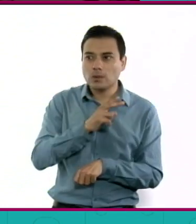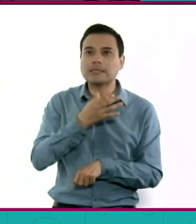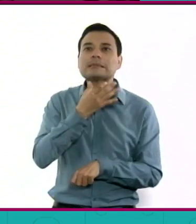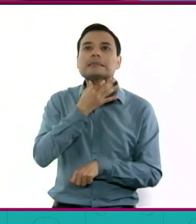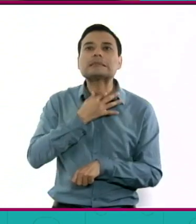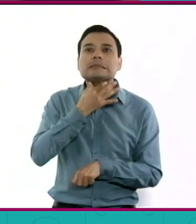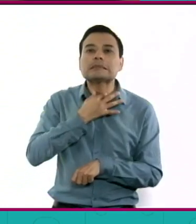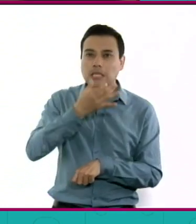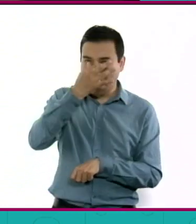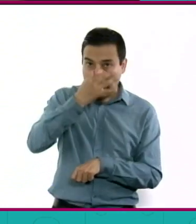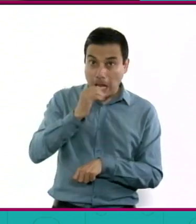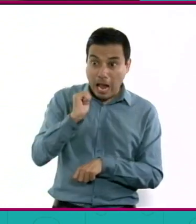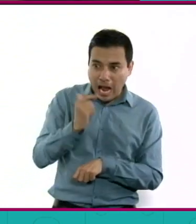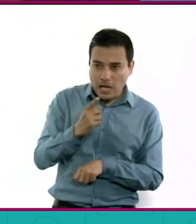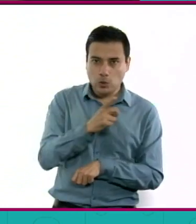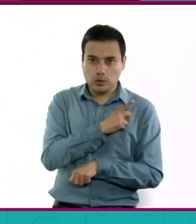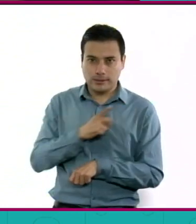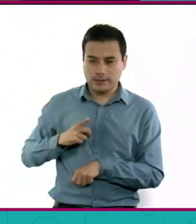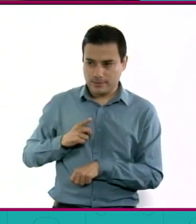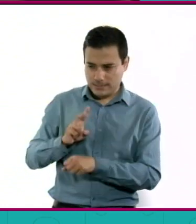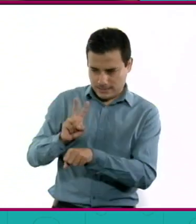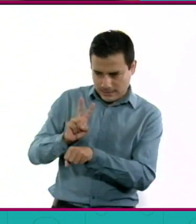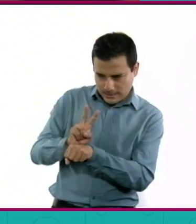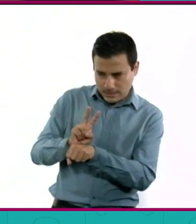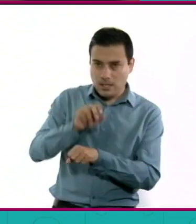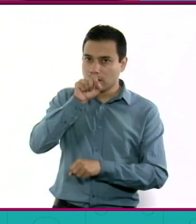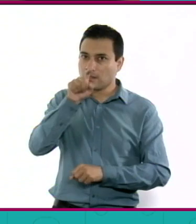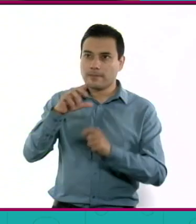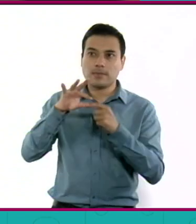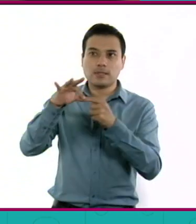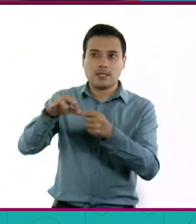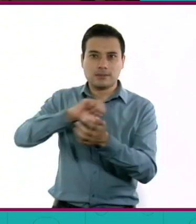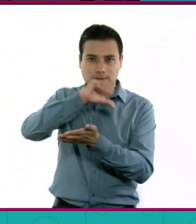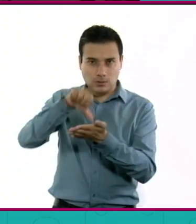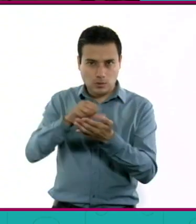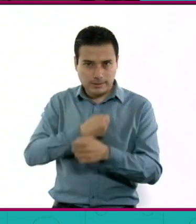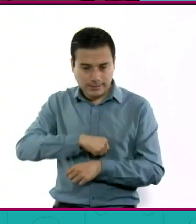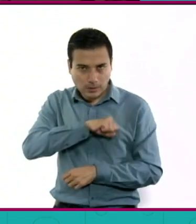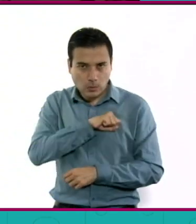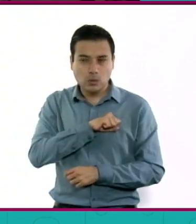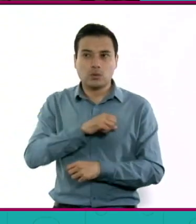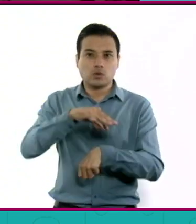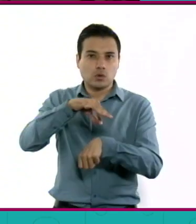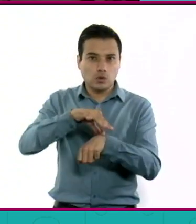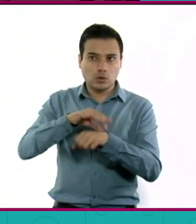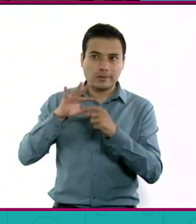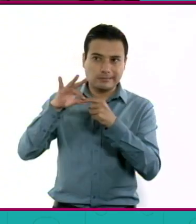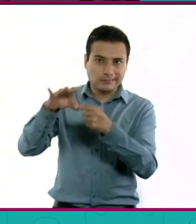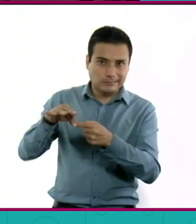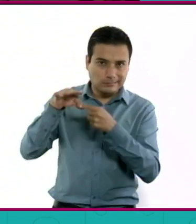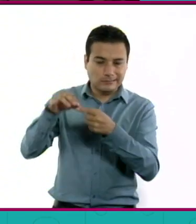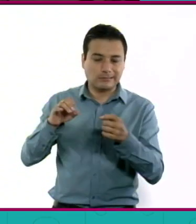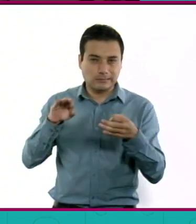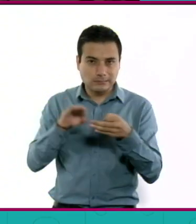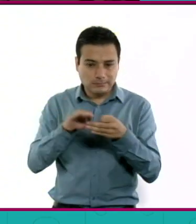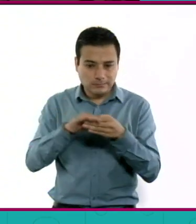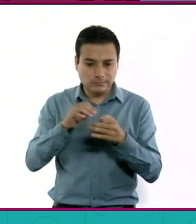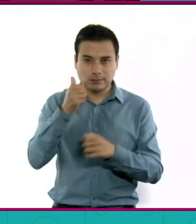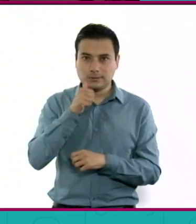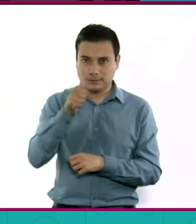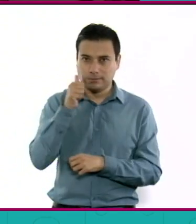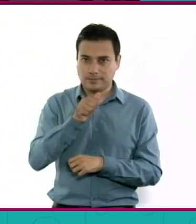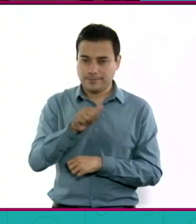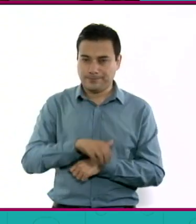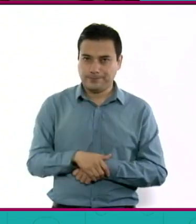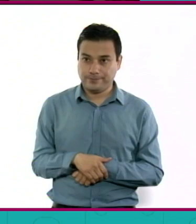estar muy cerca de su centro de salud, eso es muy importante, de su médico familiar, de su médico pediatra,